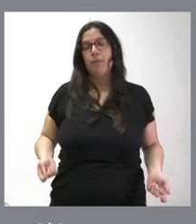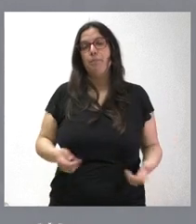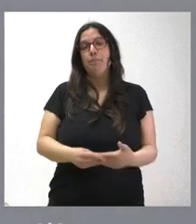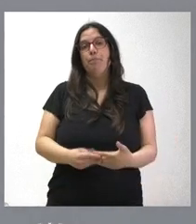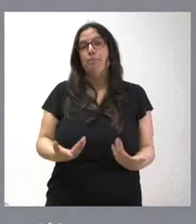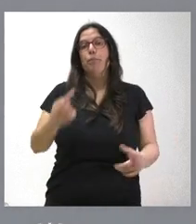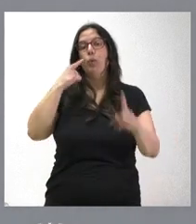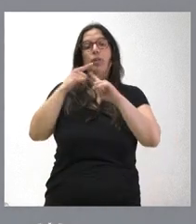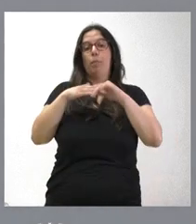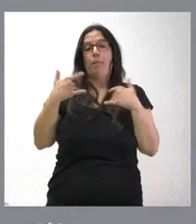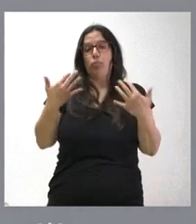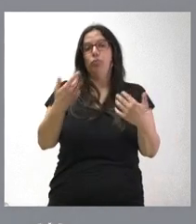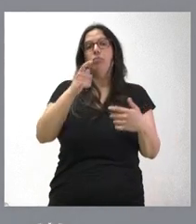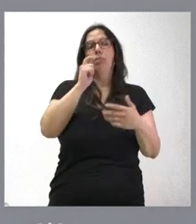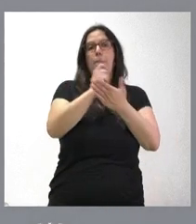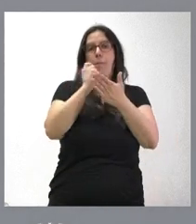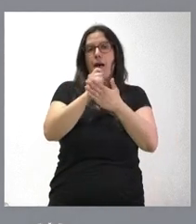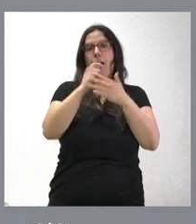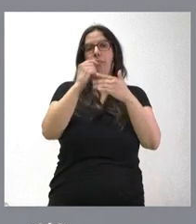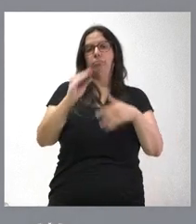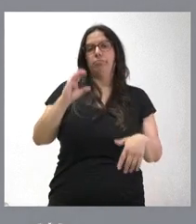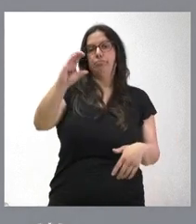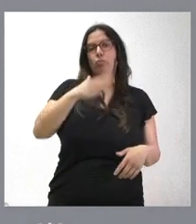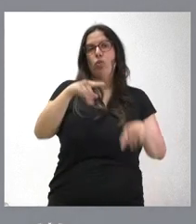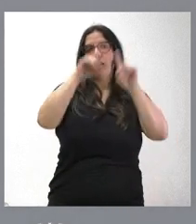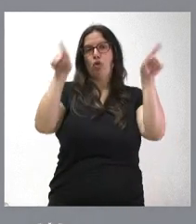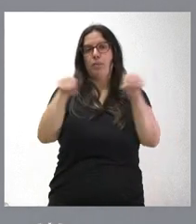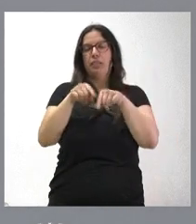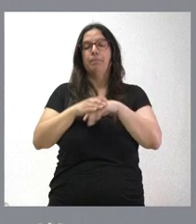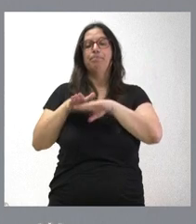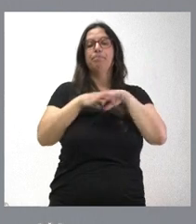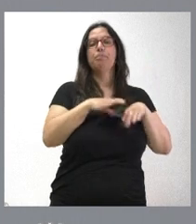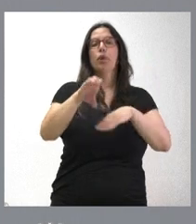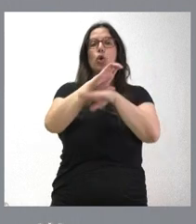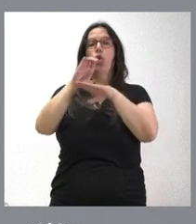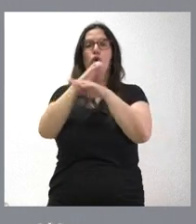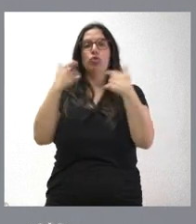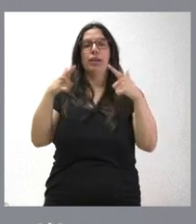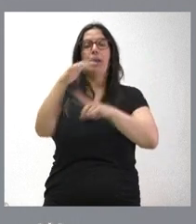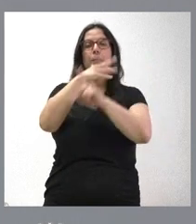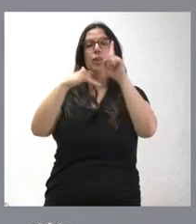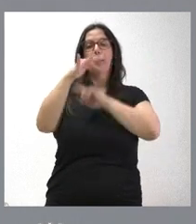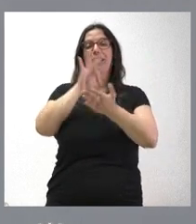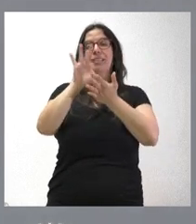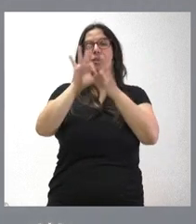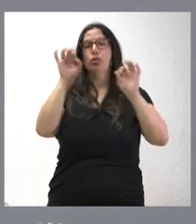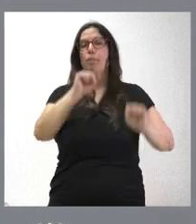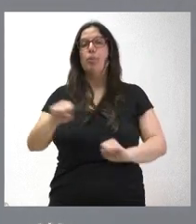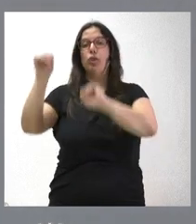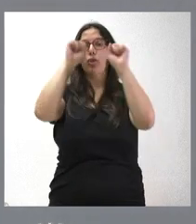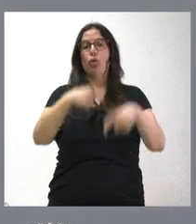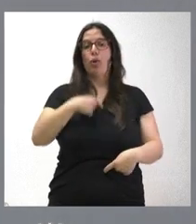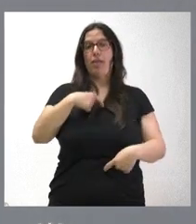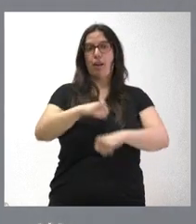tanto, para proceder cuanto antes al pago de esta cantidad. La Consejería de Medio Ambiente refuerza los servicios de protección ciudadana,